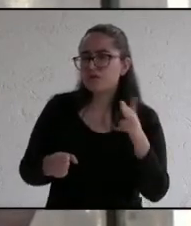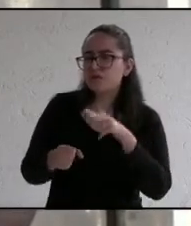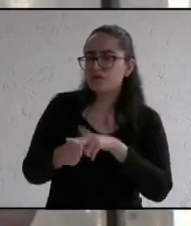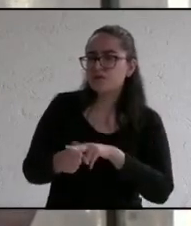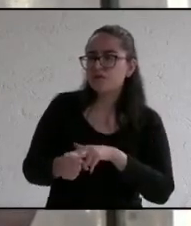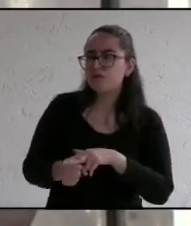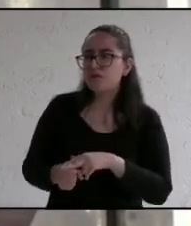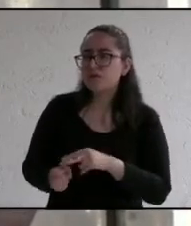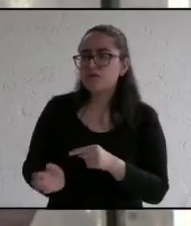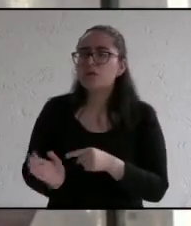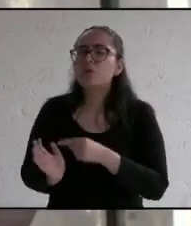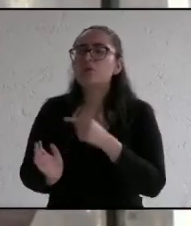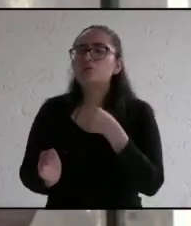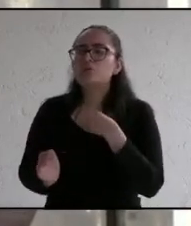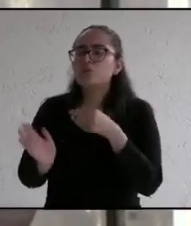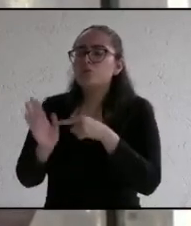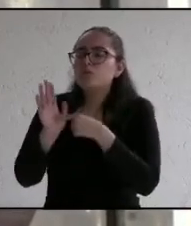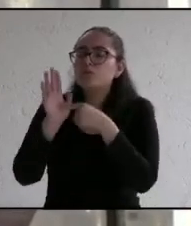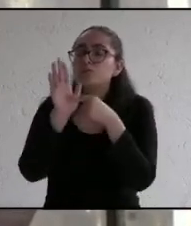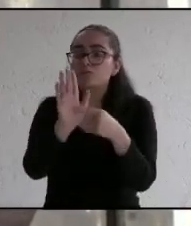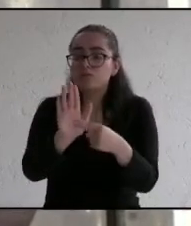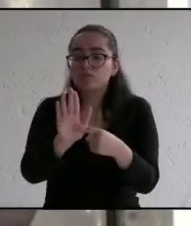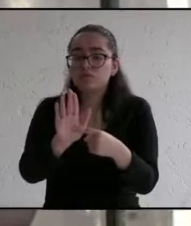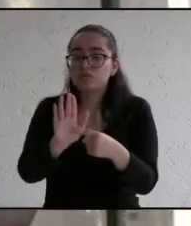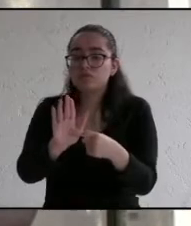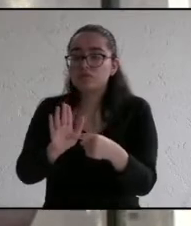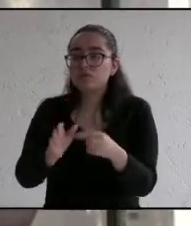pedí que nos demostra la viabilidad del hospital.